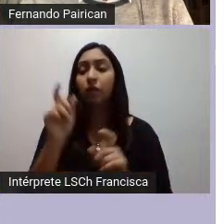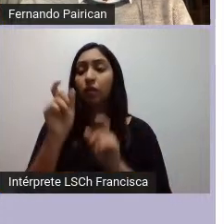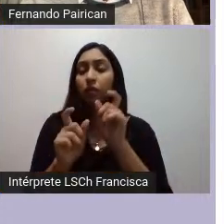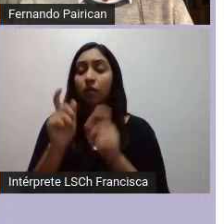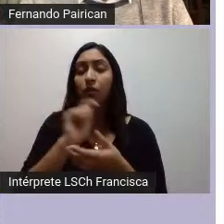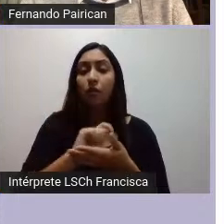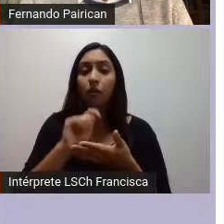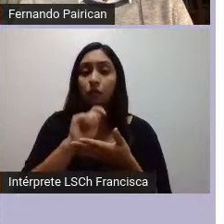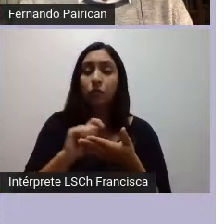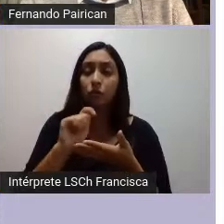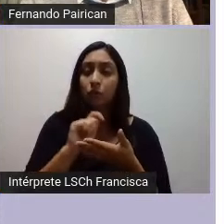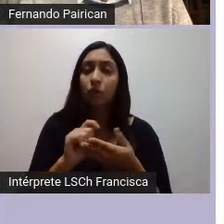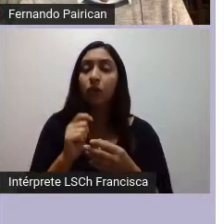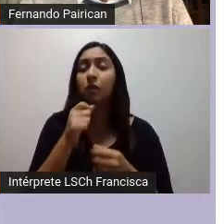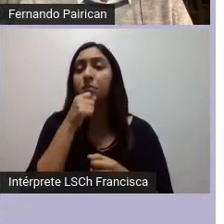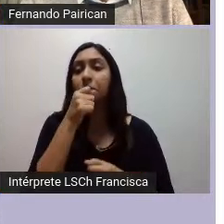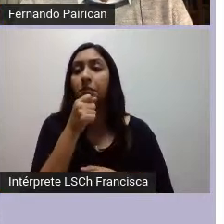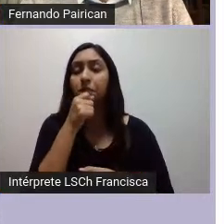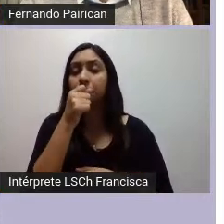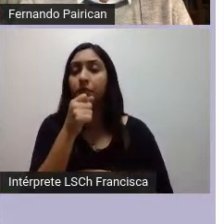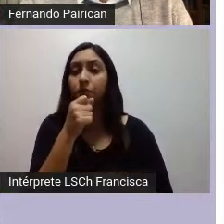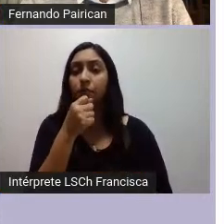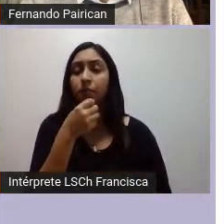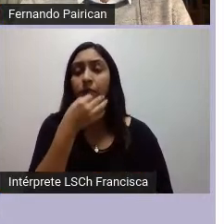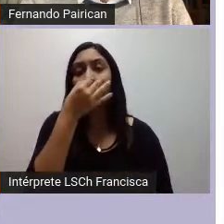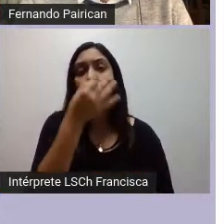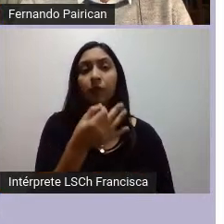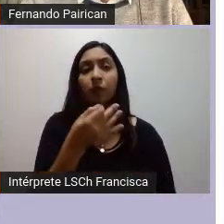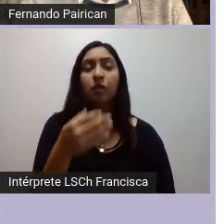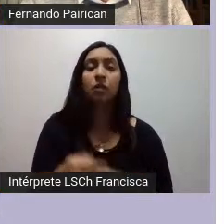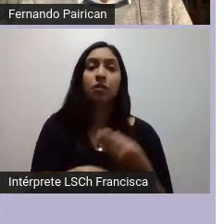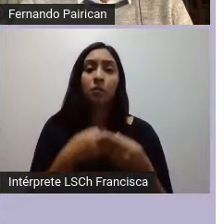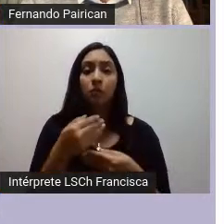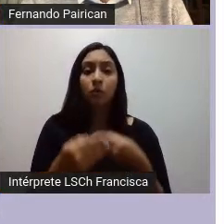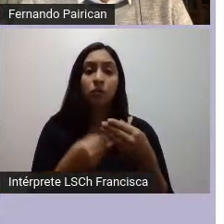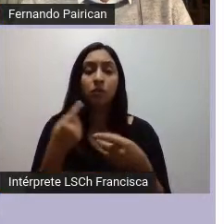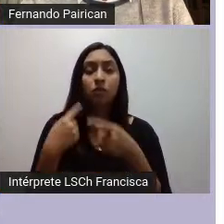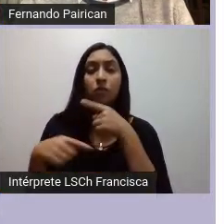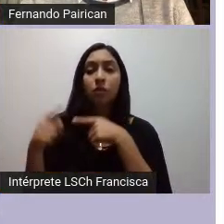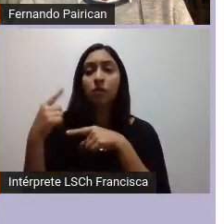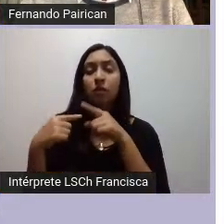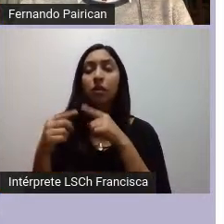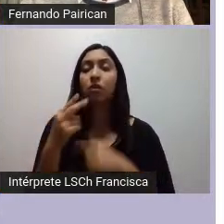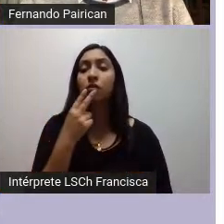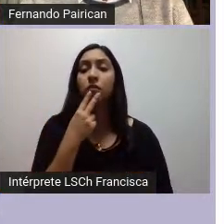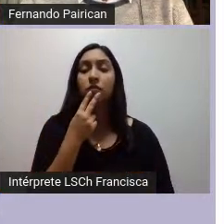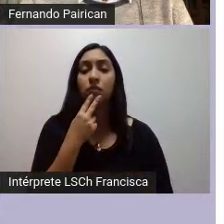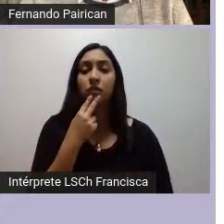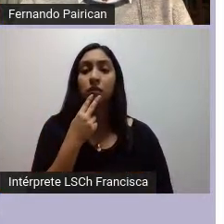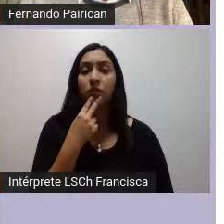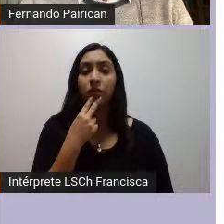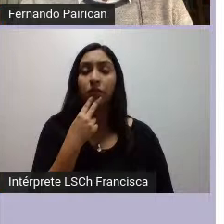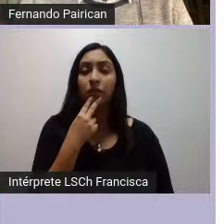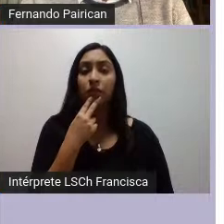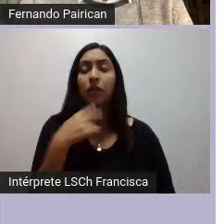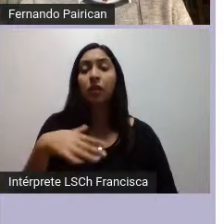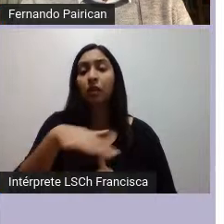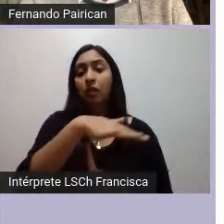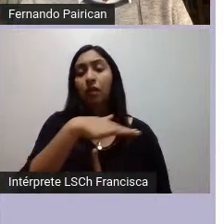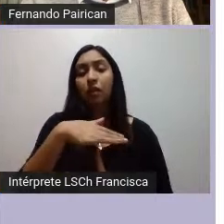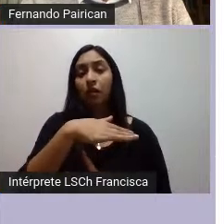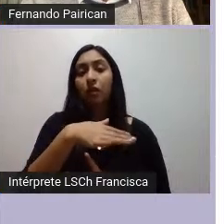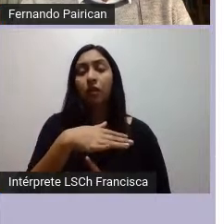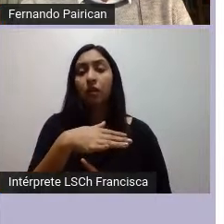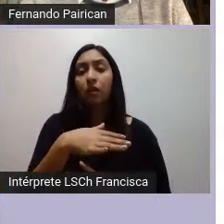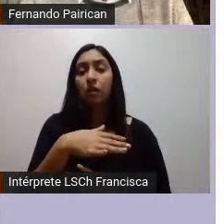con entrevistas donde da cuenta del proceso histórico que se vivió a partir de ello y que en el caso del pueblo mapuche tomó